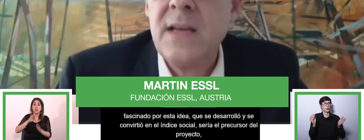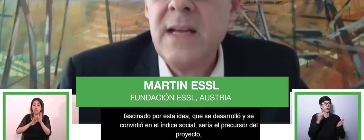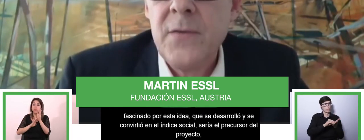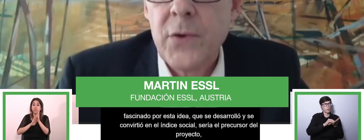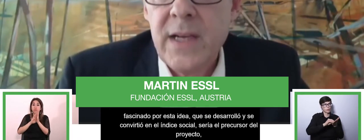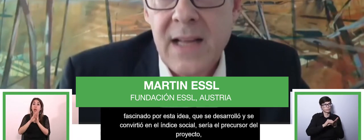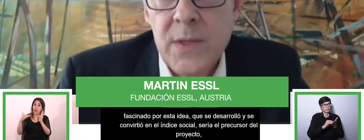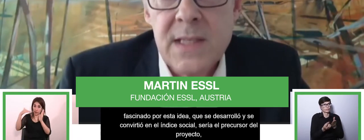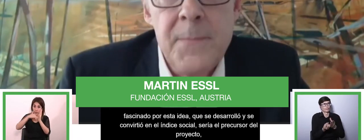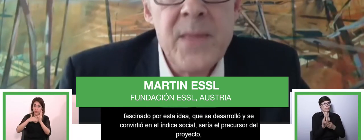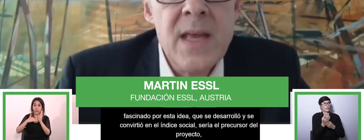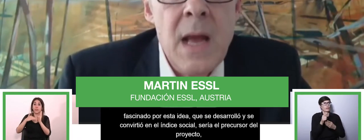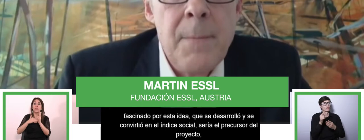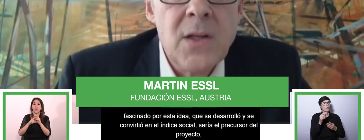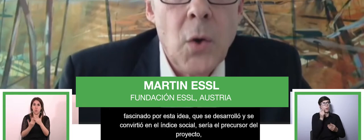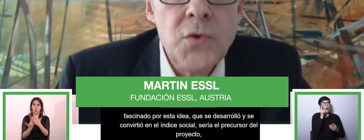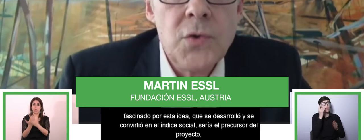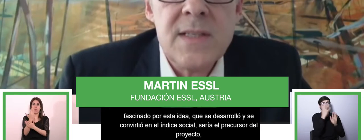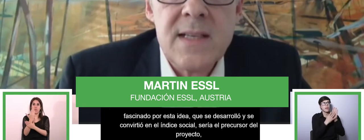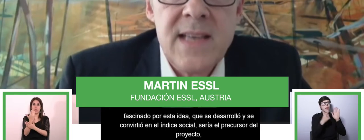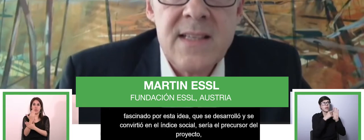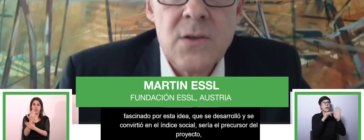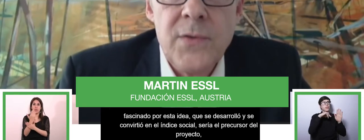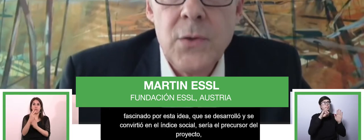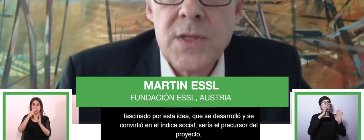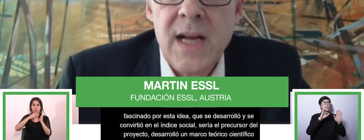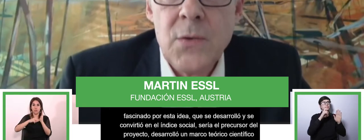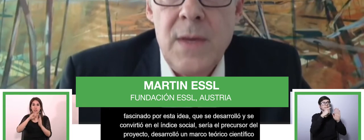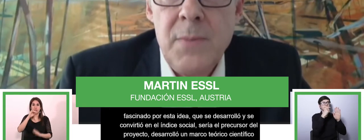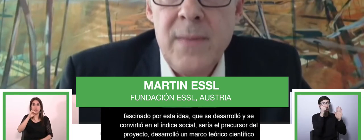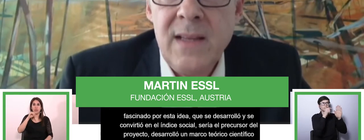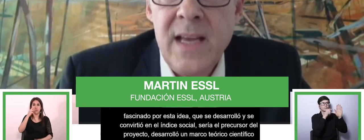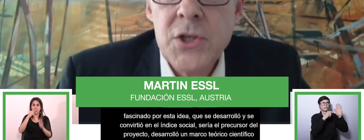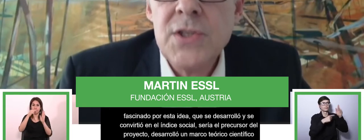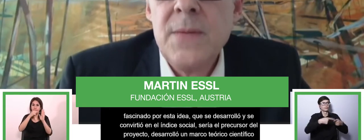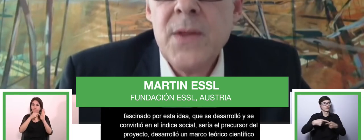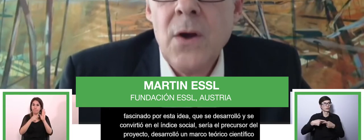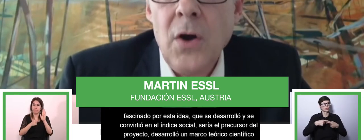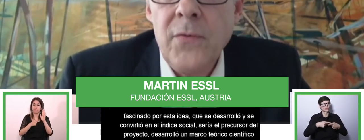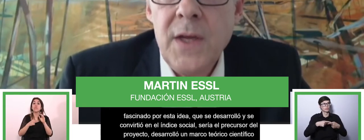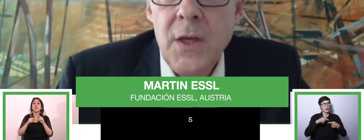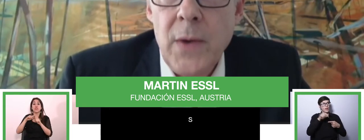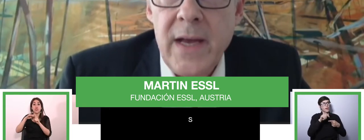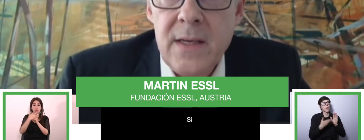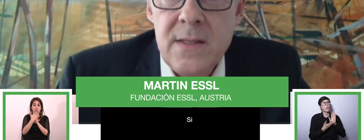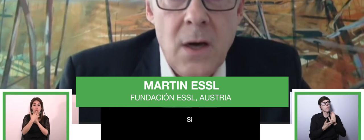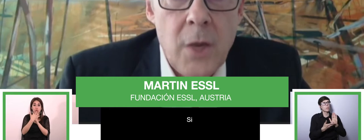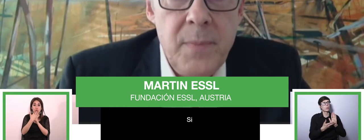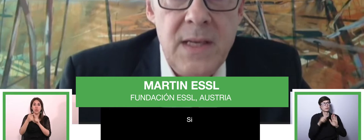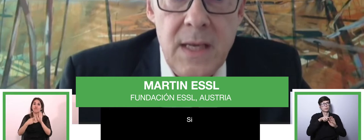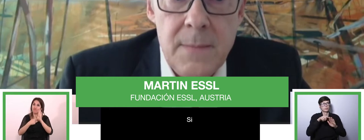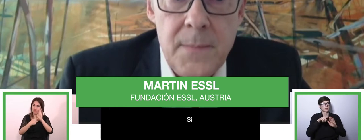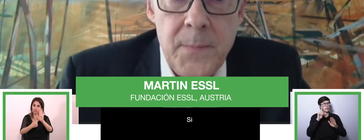no solo la situación de las personas con discapacidad en diferentes países, sino también el éxito de la implementación de esos